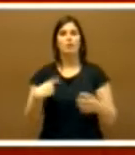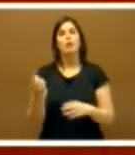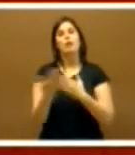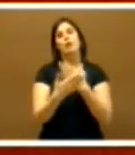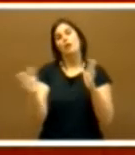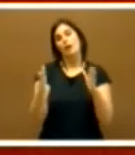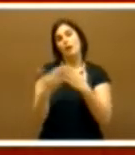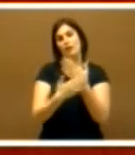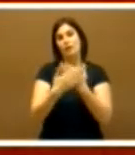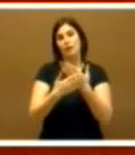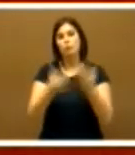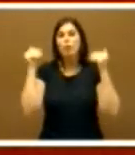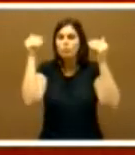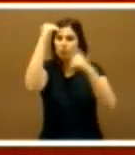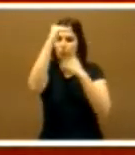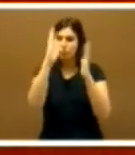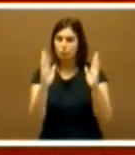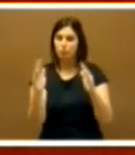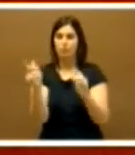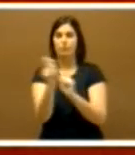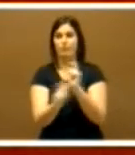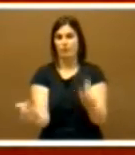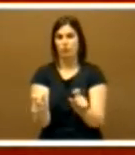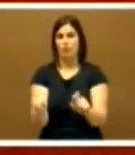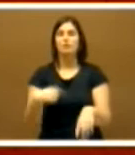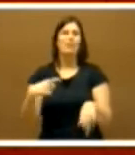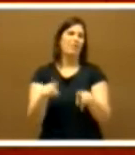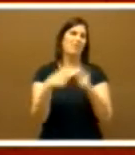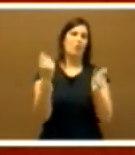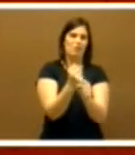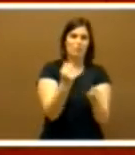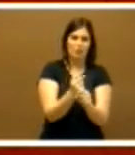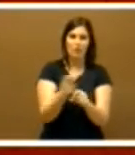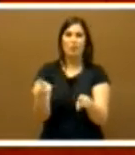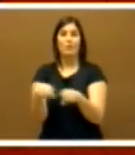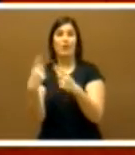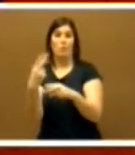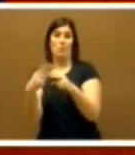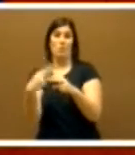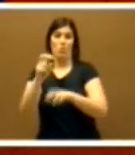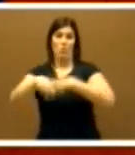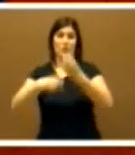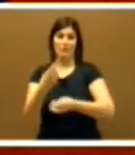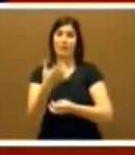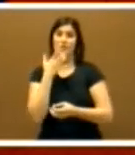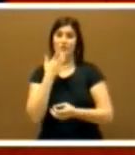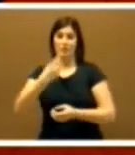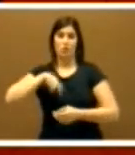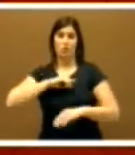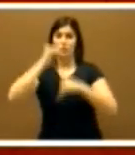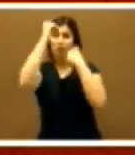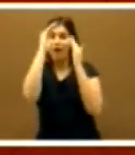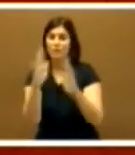personas. Ni el empleo ni la regeneración política serán posibles si no atendemos